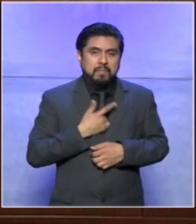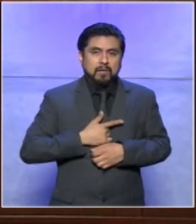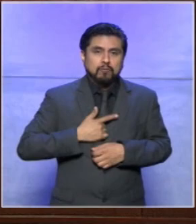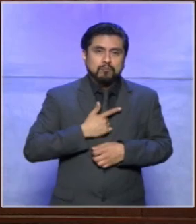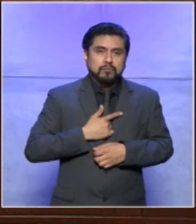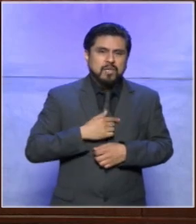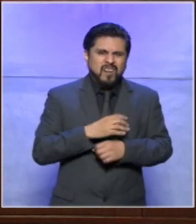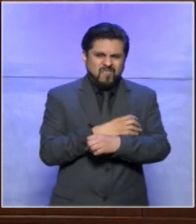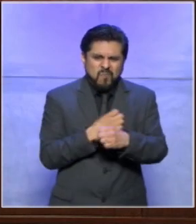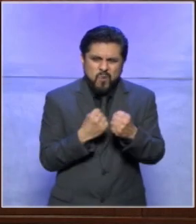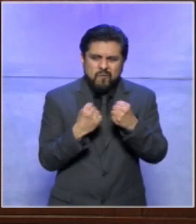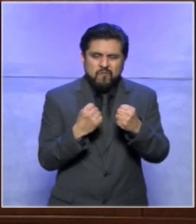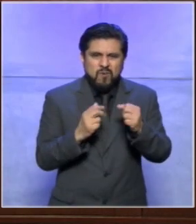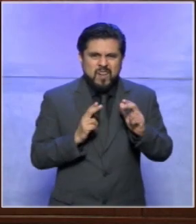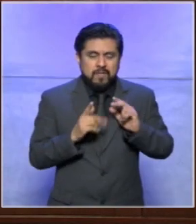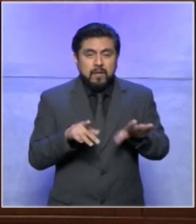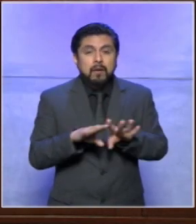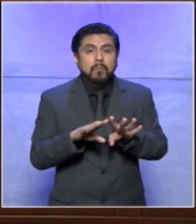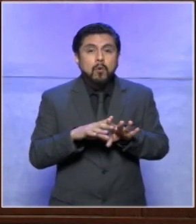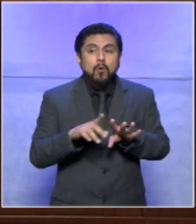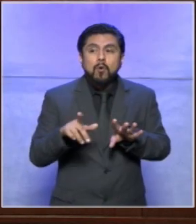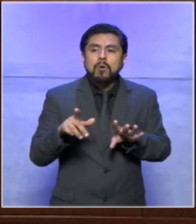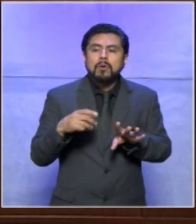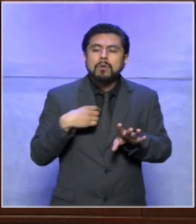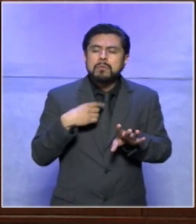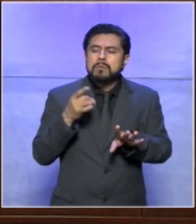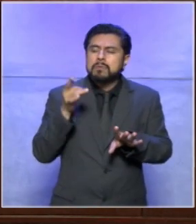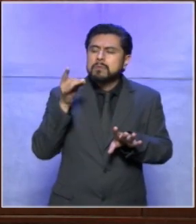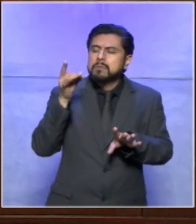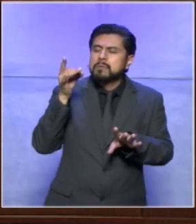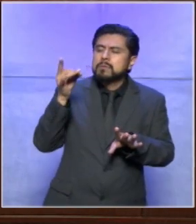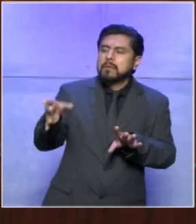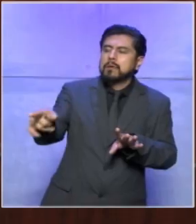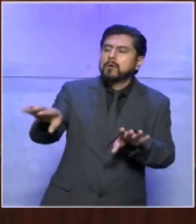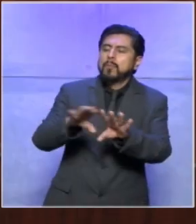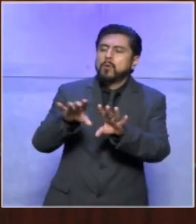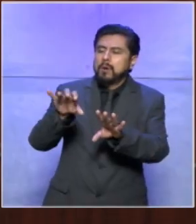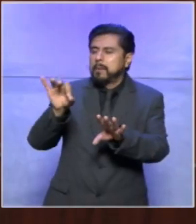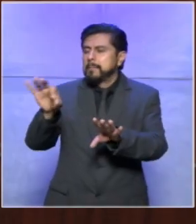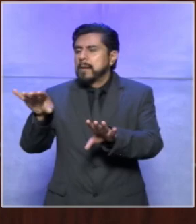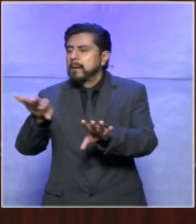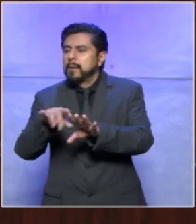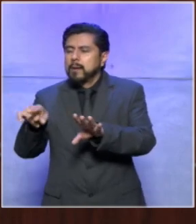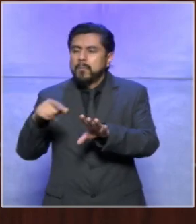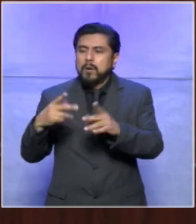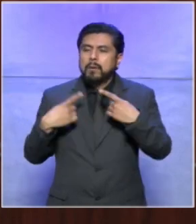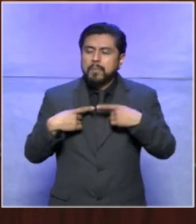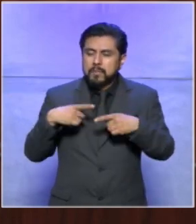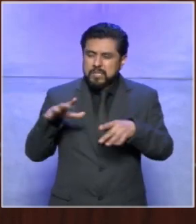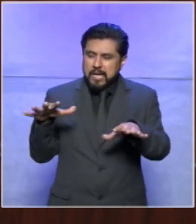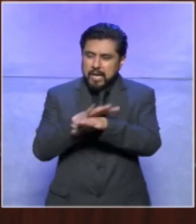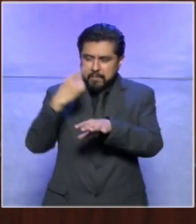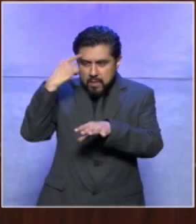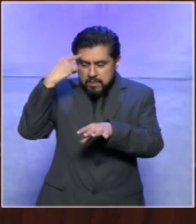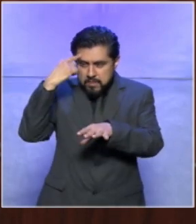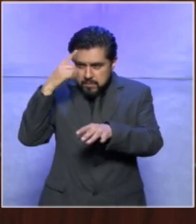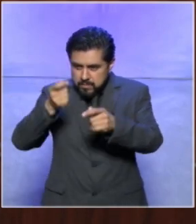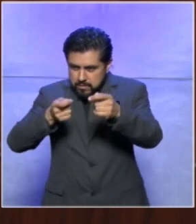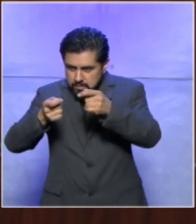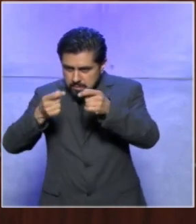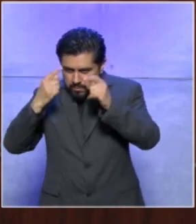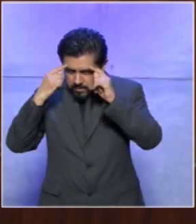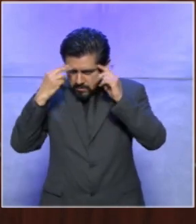superpoder de cambiar lo que las personas piensan así que si alguien hace algo mal o que no está respetando alguno de